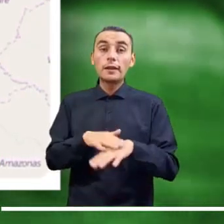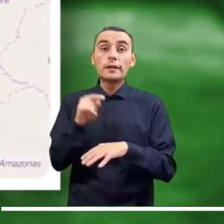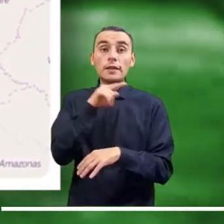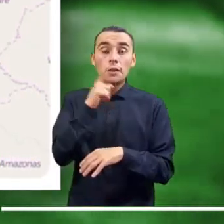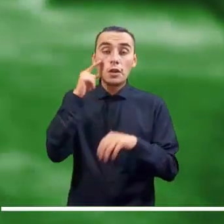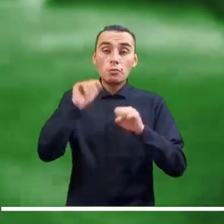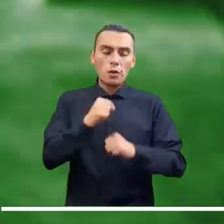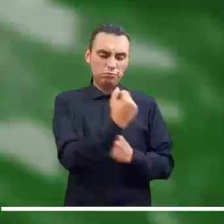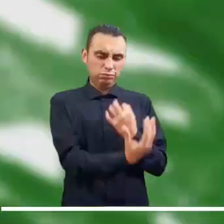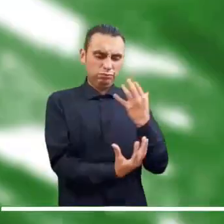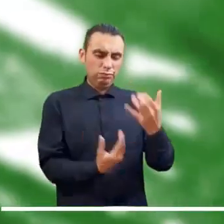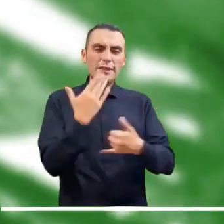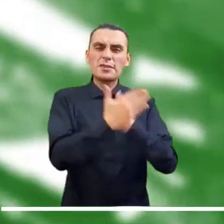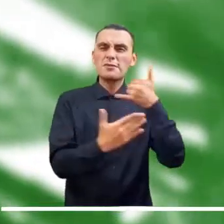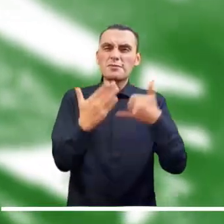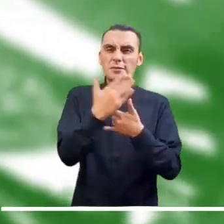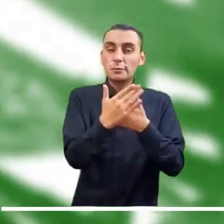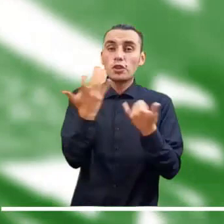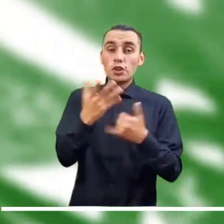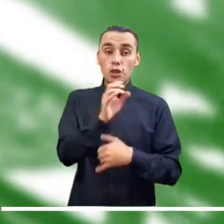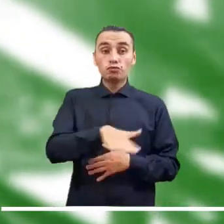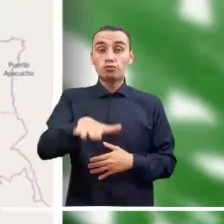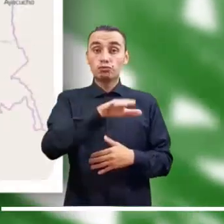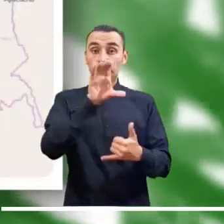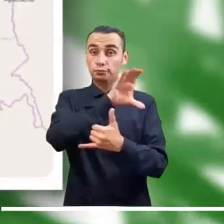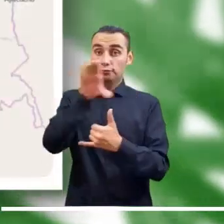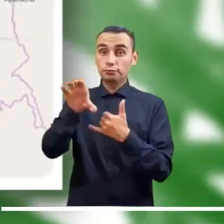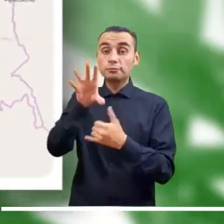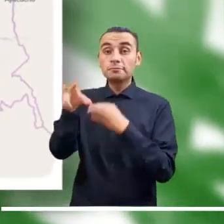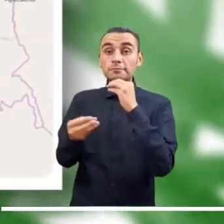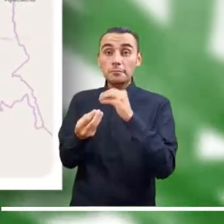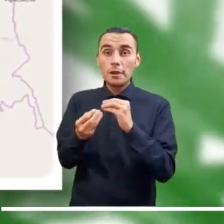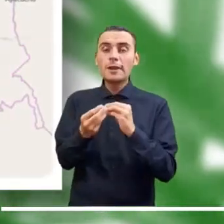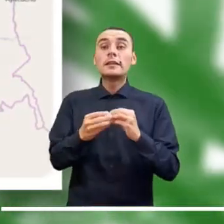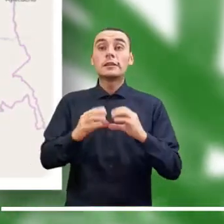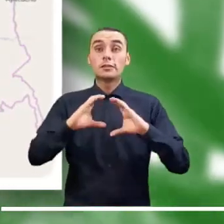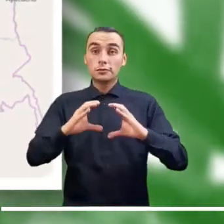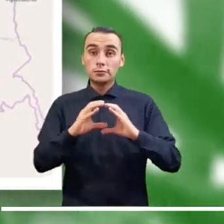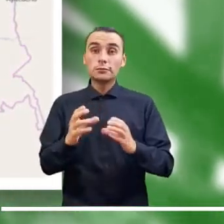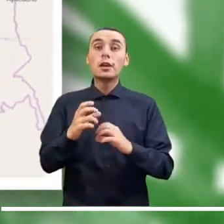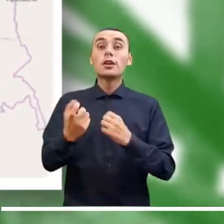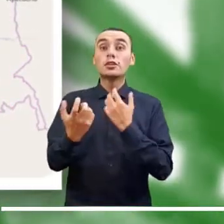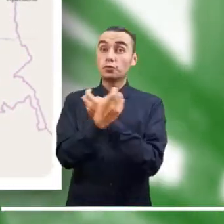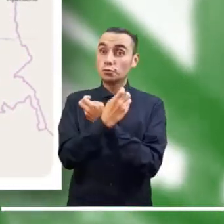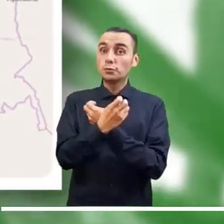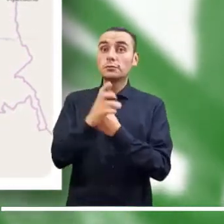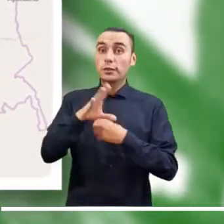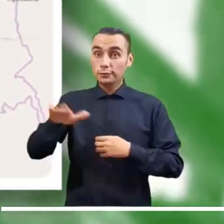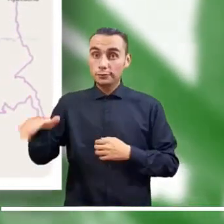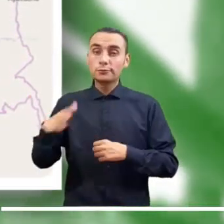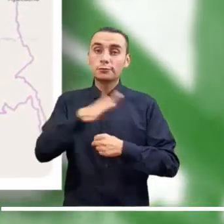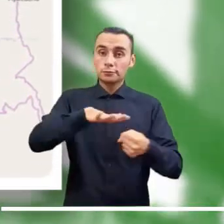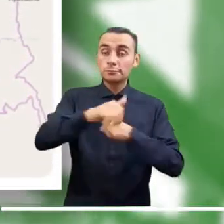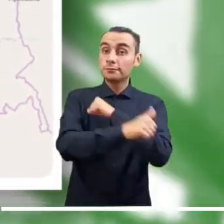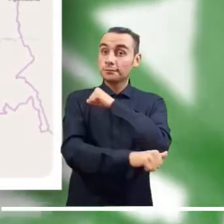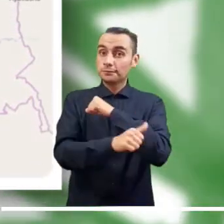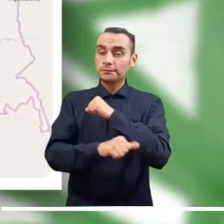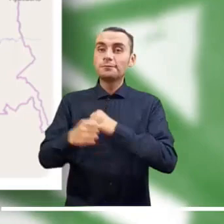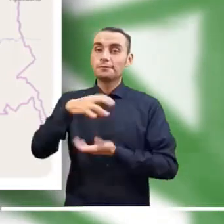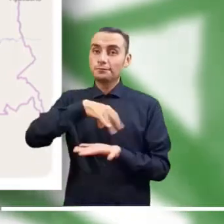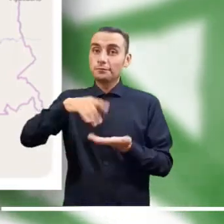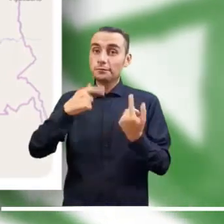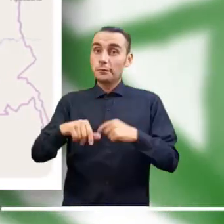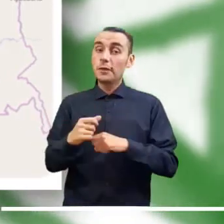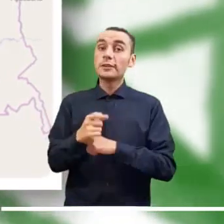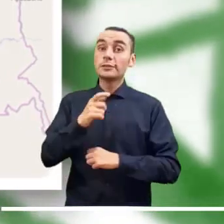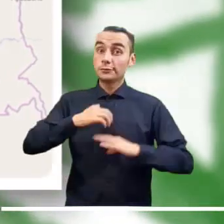altos registrados en el río Puente Tierra en Cauca. Alerta naranja por moderada probabilidad de incendios en La Guajira, Cesar,